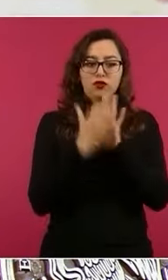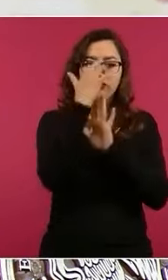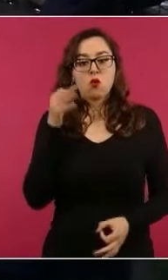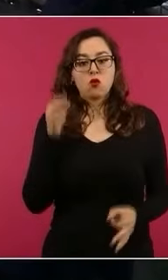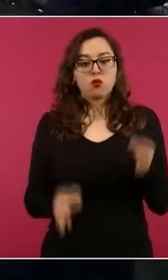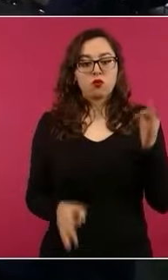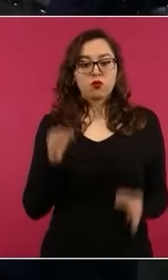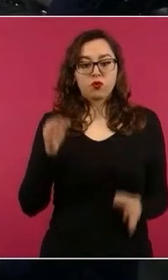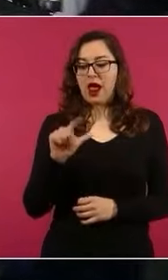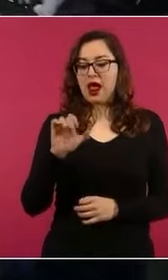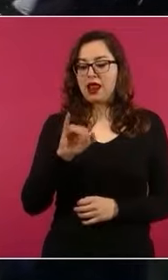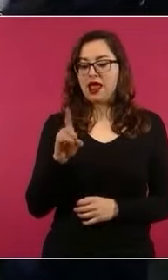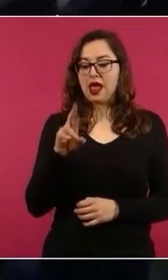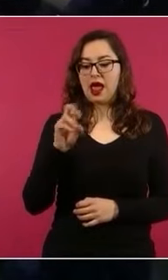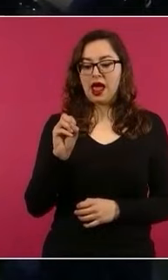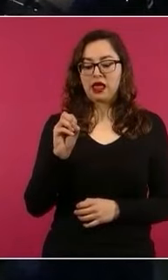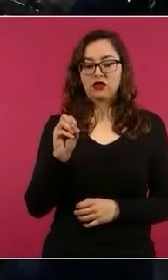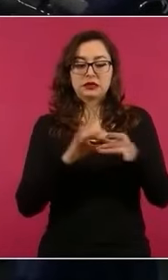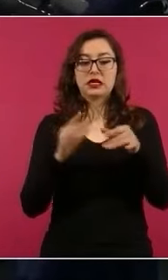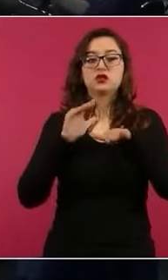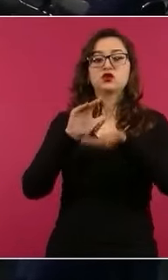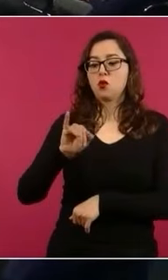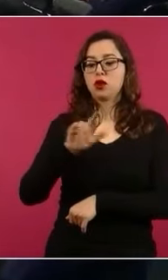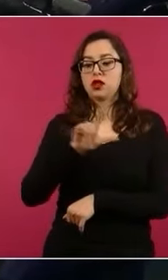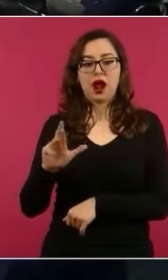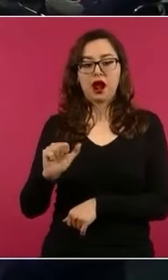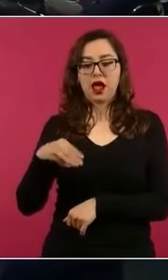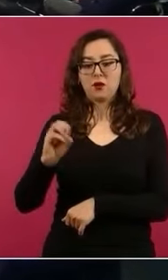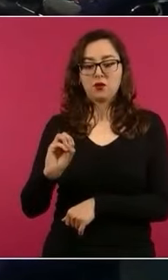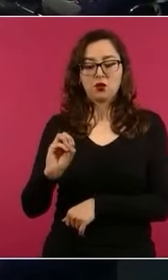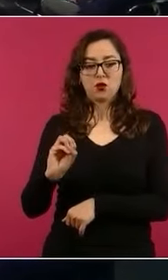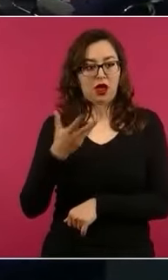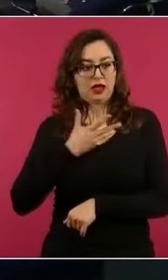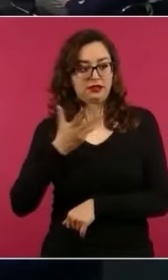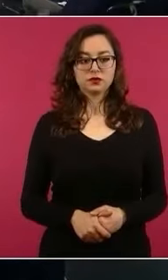del fiscal Alejandro Gérez, donde habla del procurador. Murillo de cara, sí, pero a ver si no tienen la imagen.